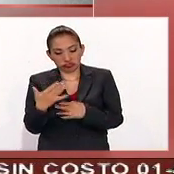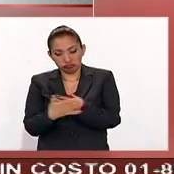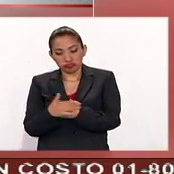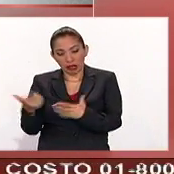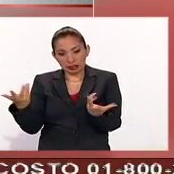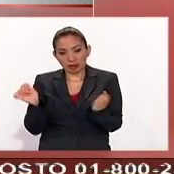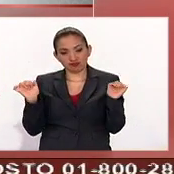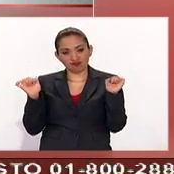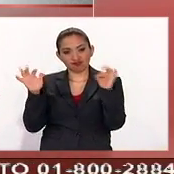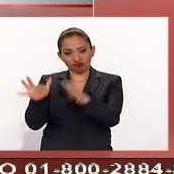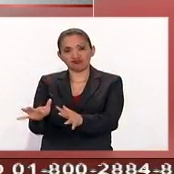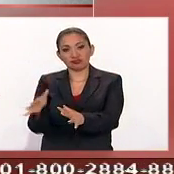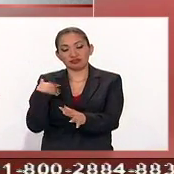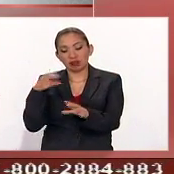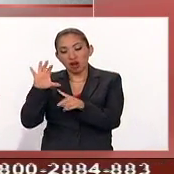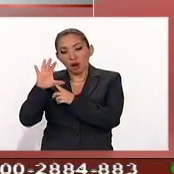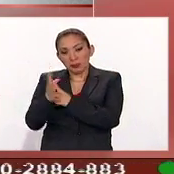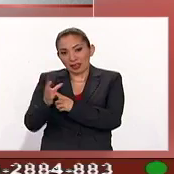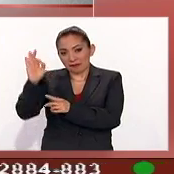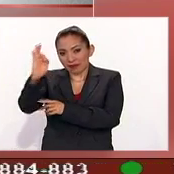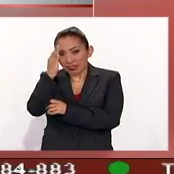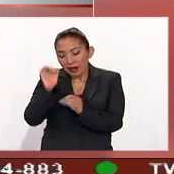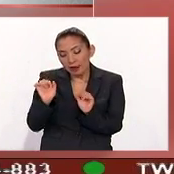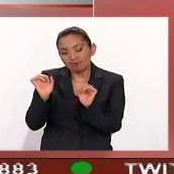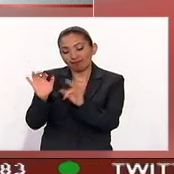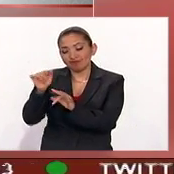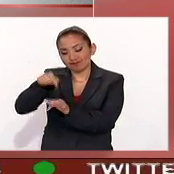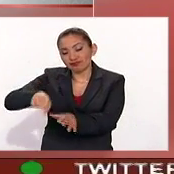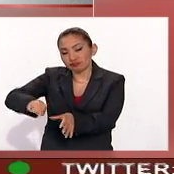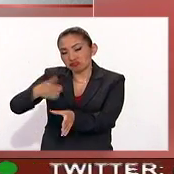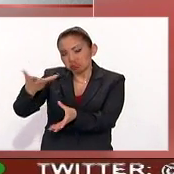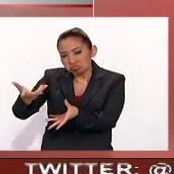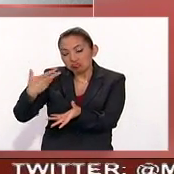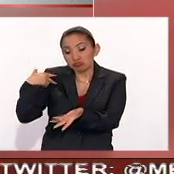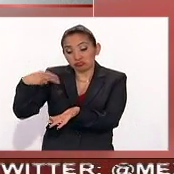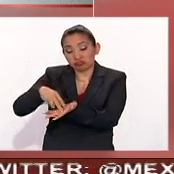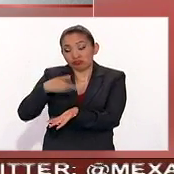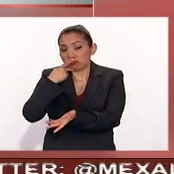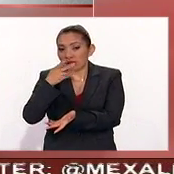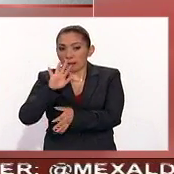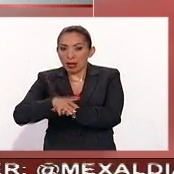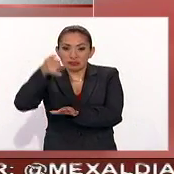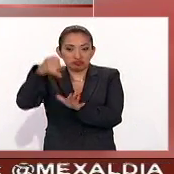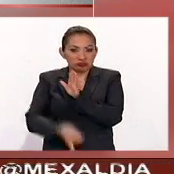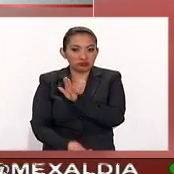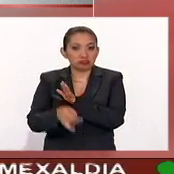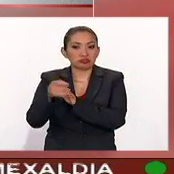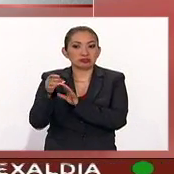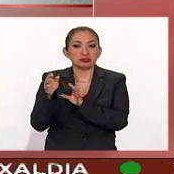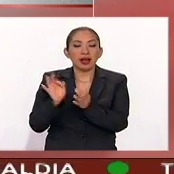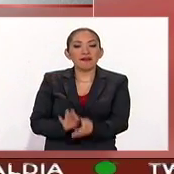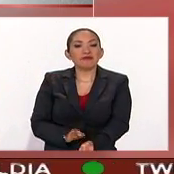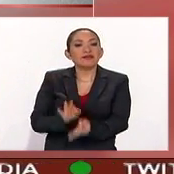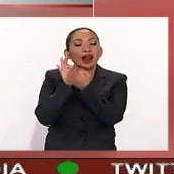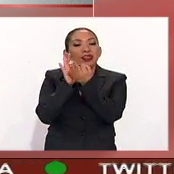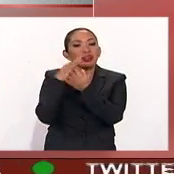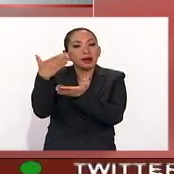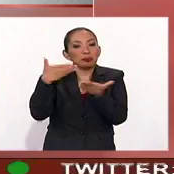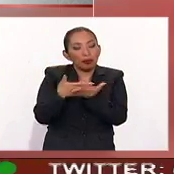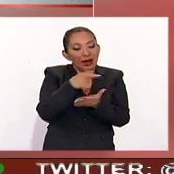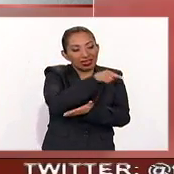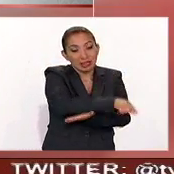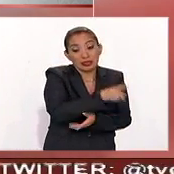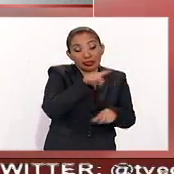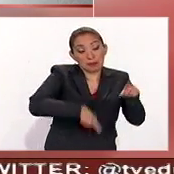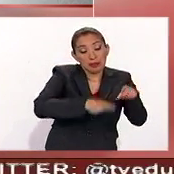de Comité Federal que tomará un posicionamiento más a profundidad ante la propuesta que